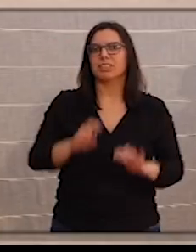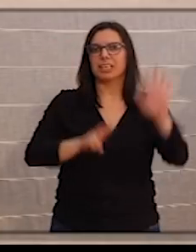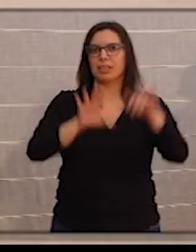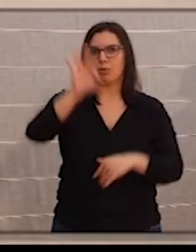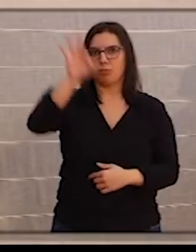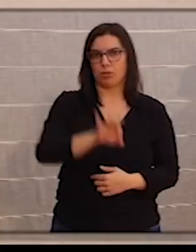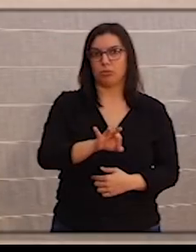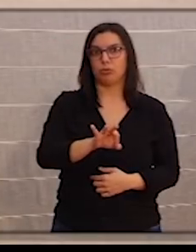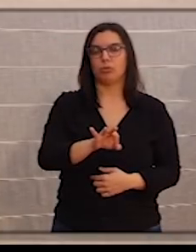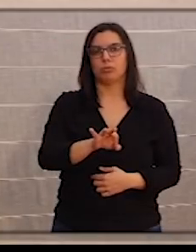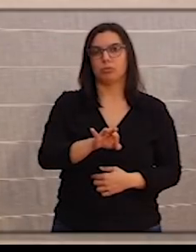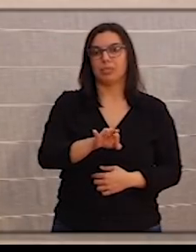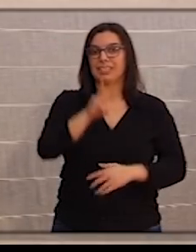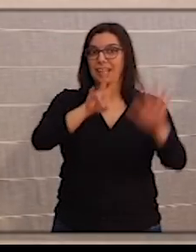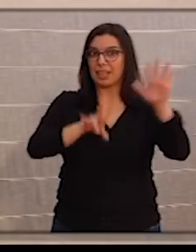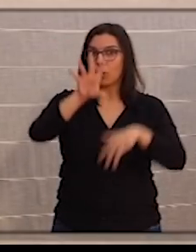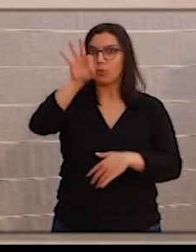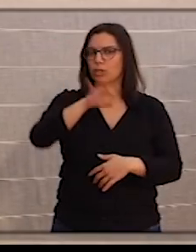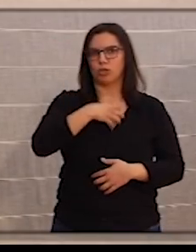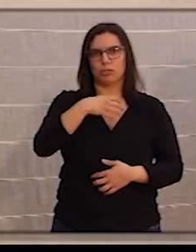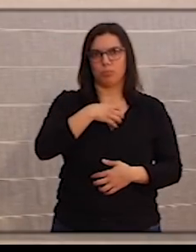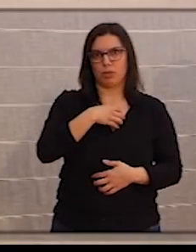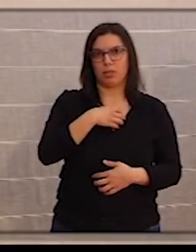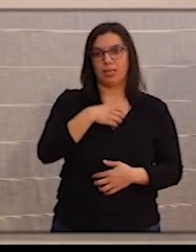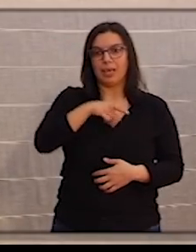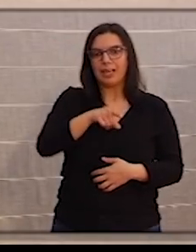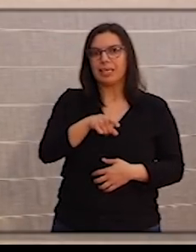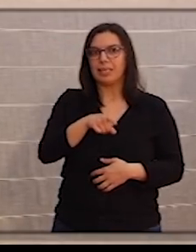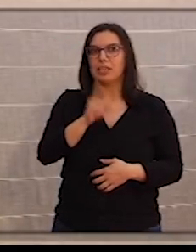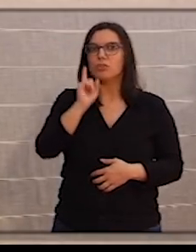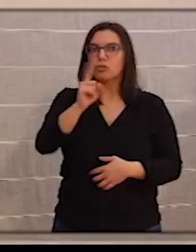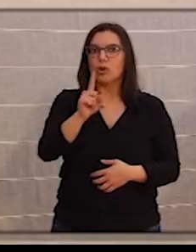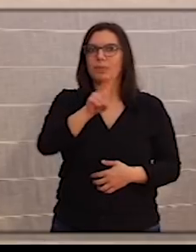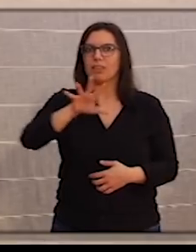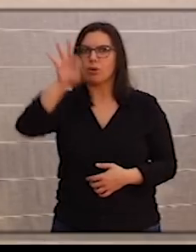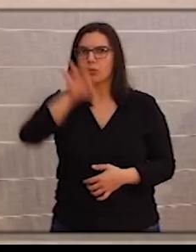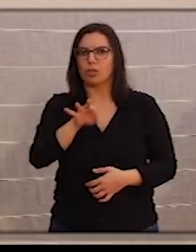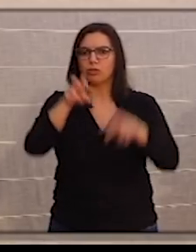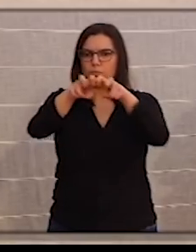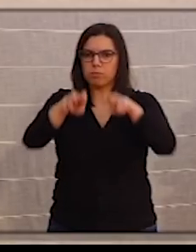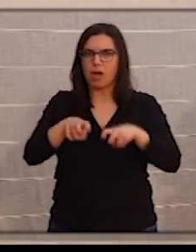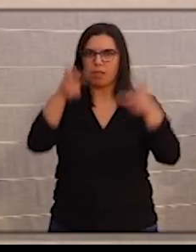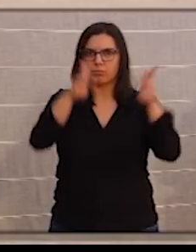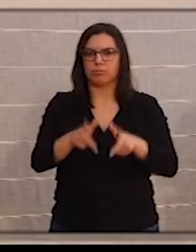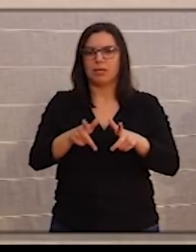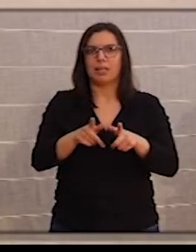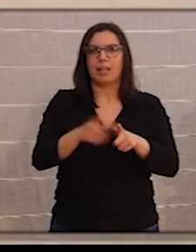dentro de esa restricción del 75%, una restricción de ocupación solo del 25% con separaciones dentro del propio